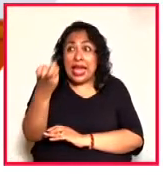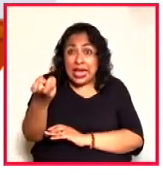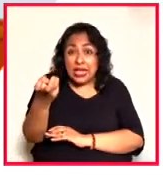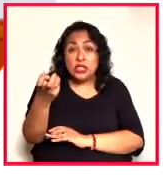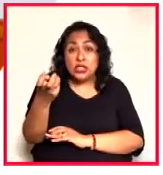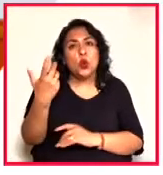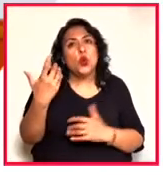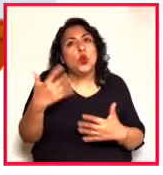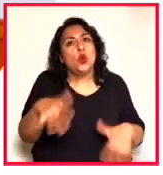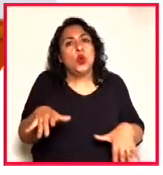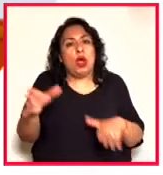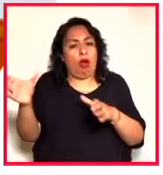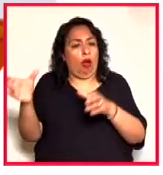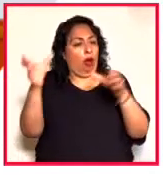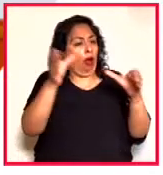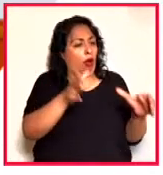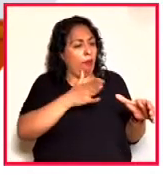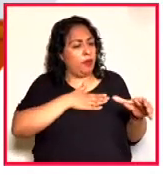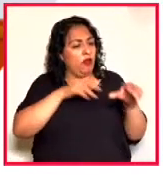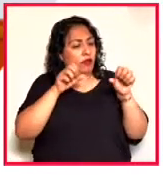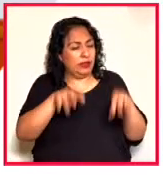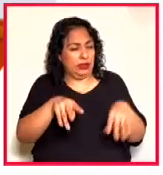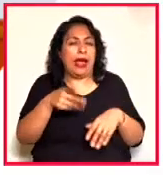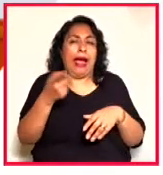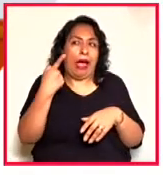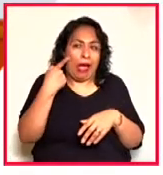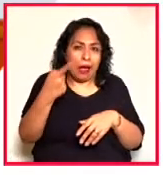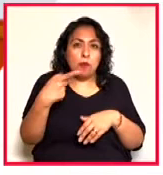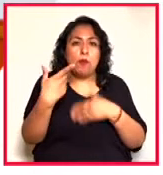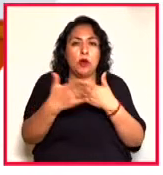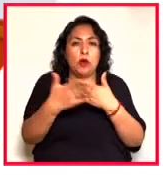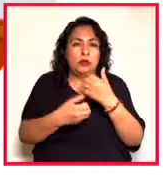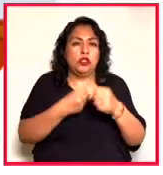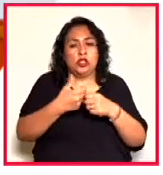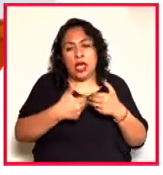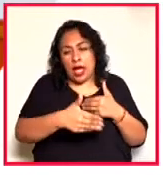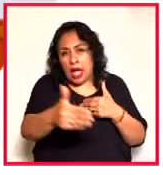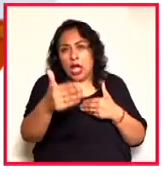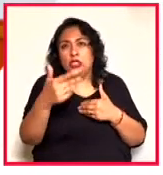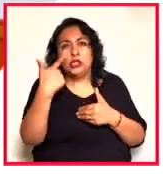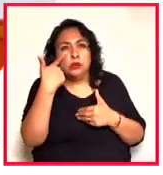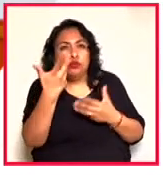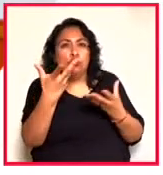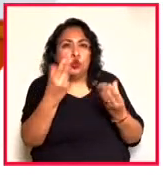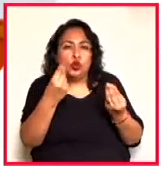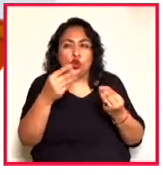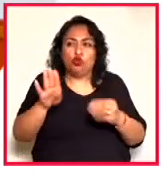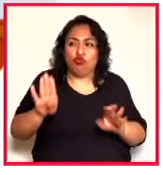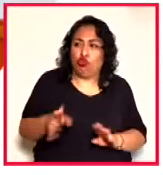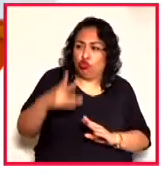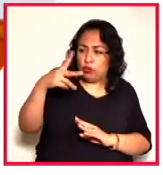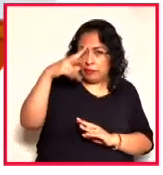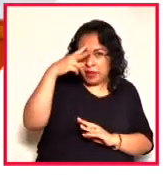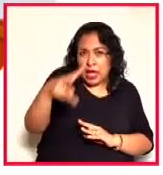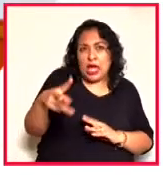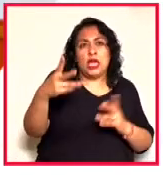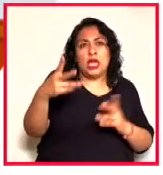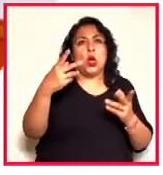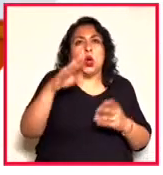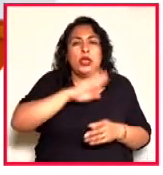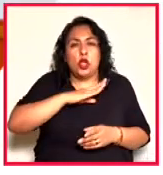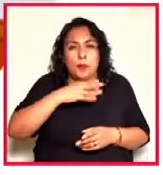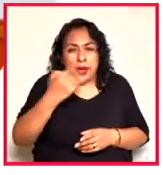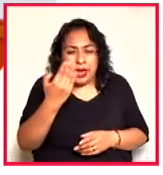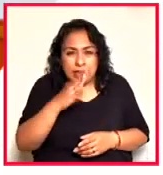habla de que en la próxima década la presencia de lo mexicano, del español y de los mexicanos en Estados Unidos será